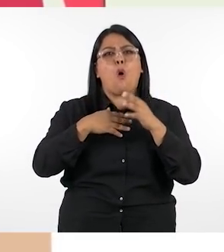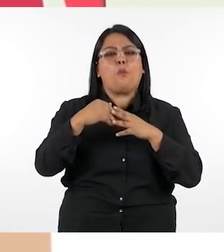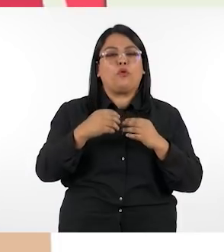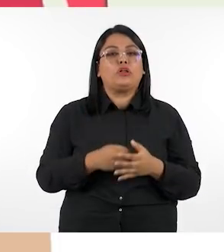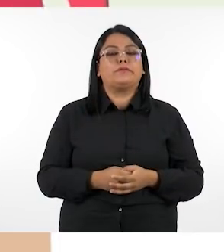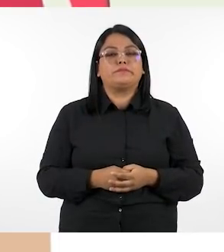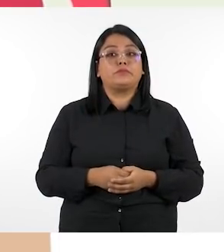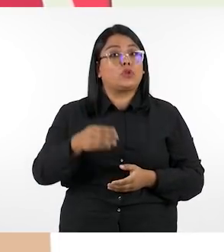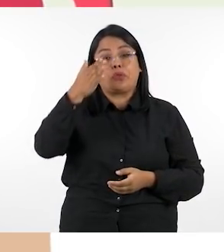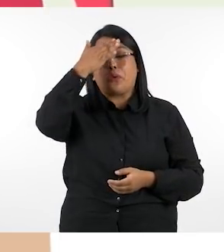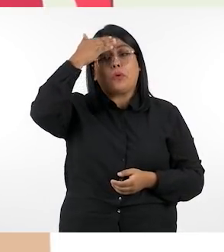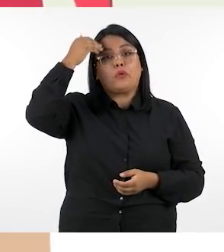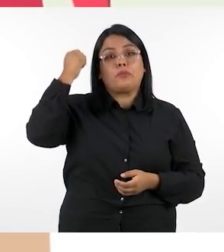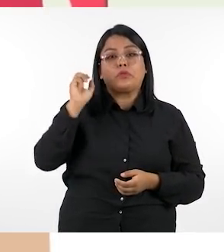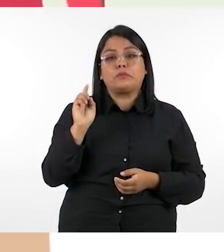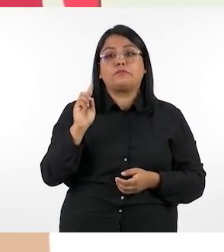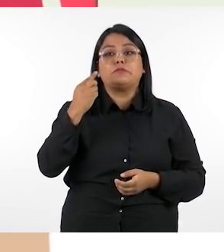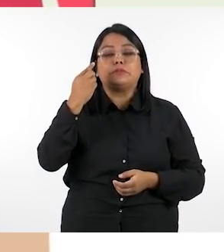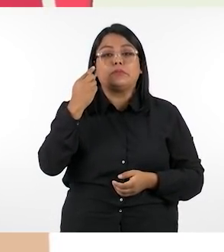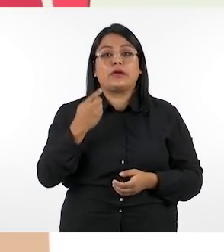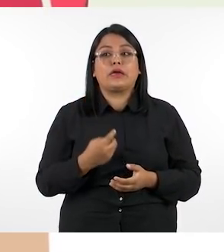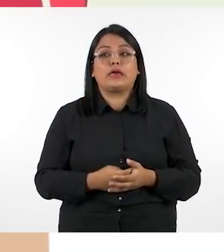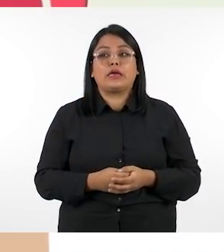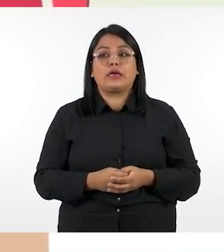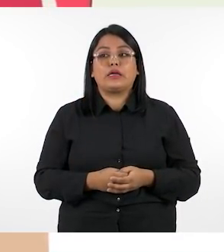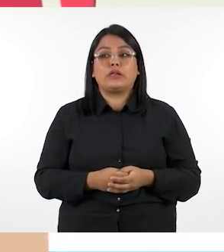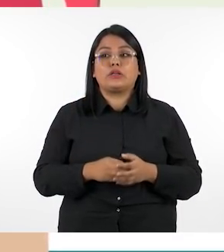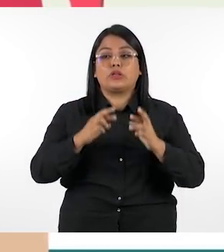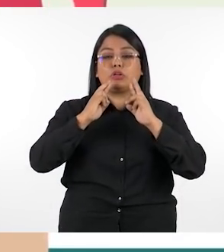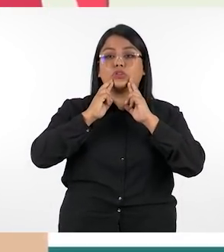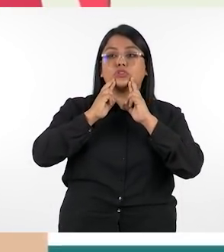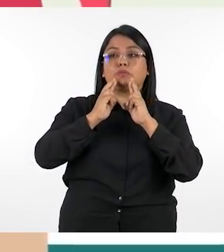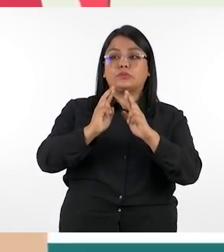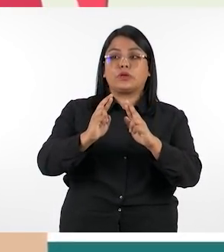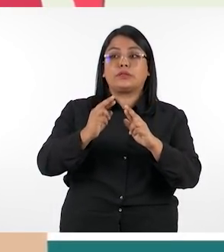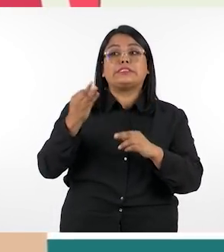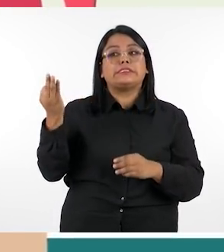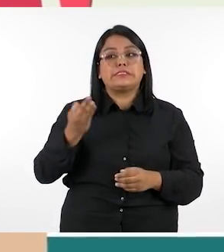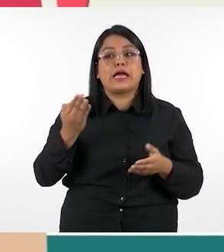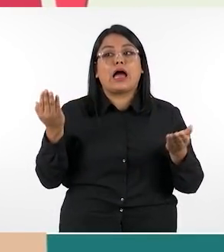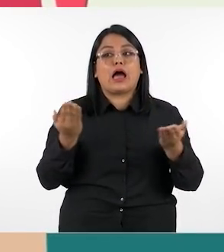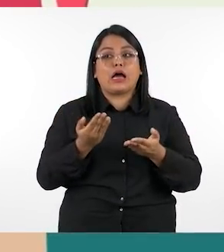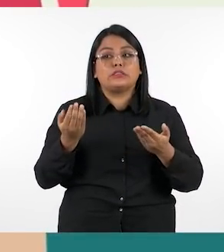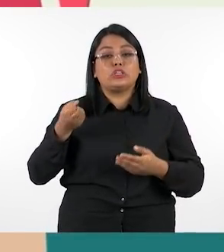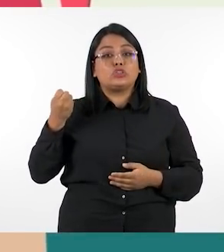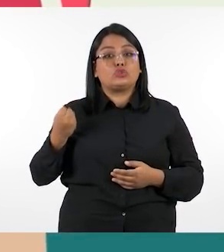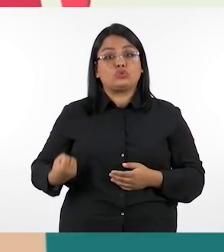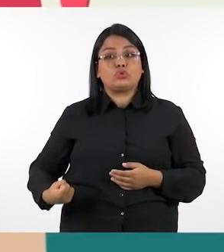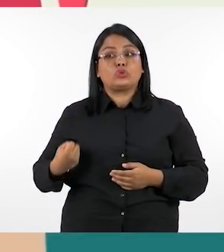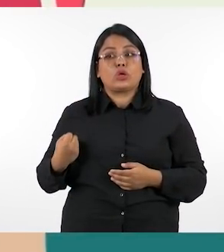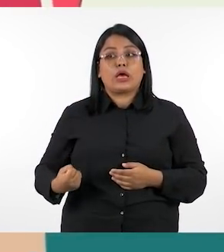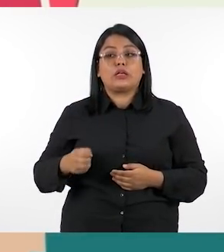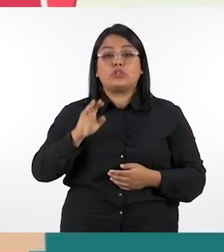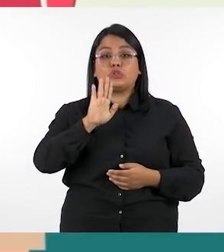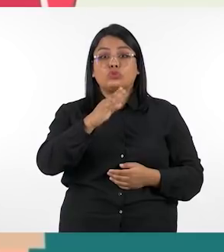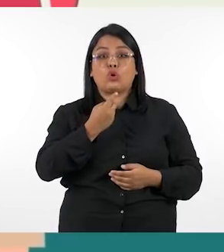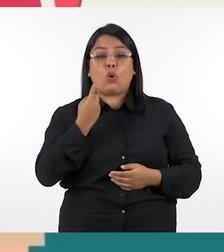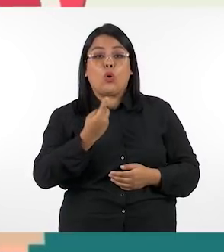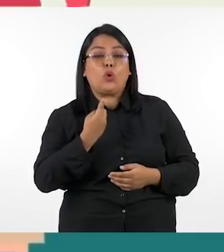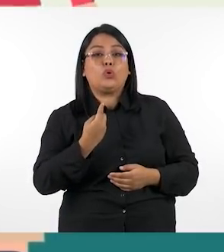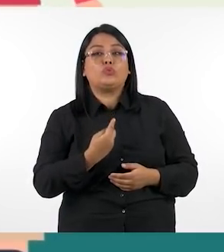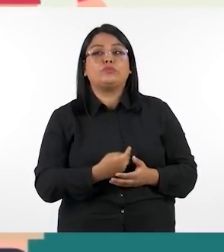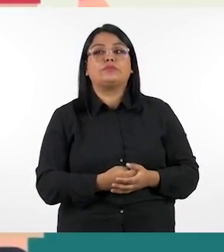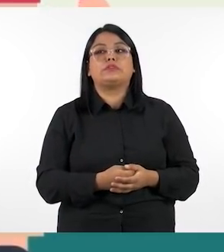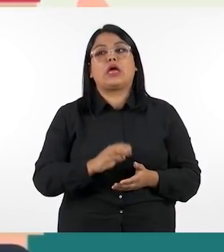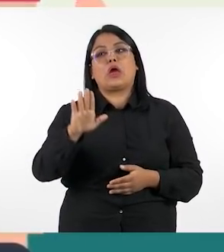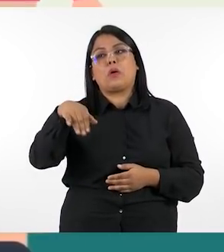no olviden que el primer ítem de la sección resuelve deben realizarlo los estudiantes por su cuenta